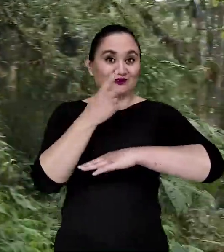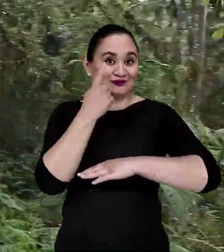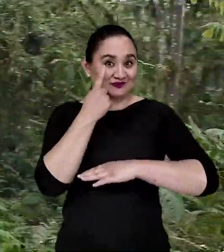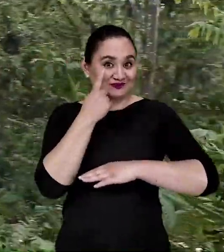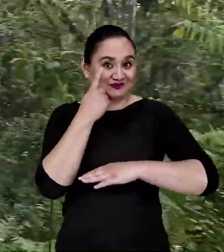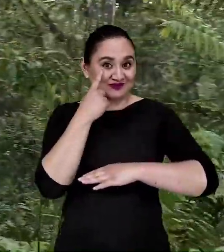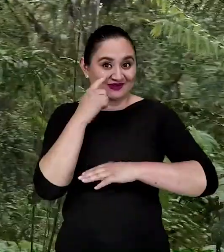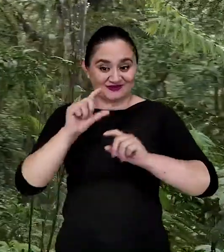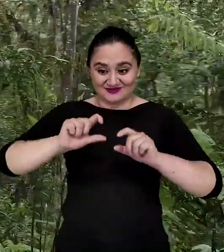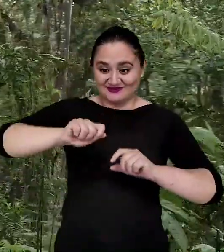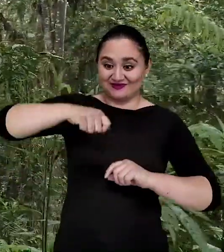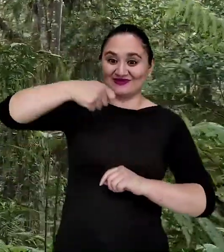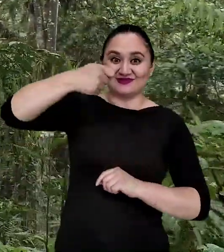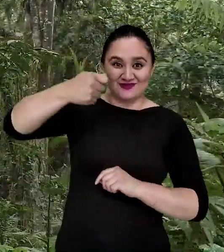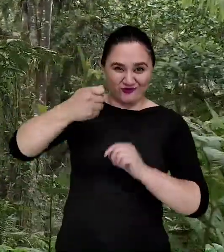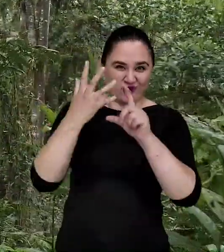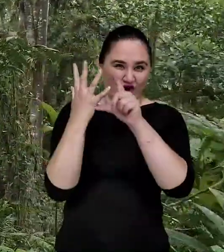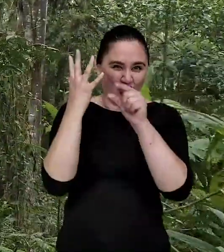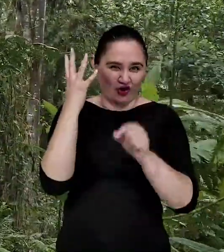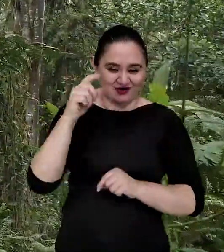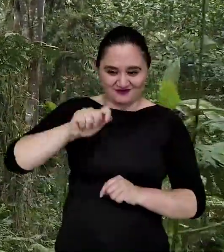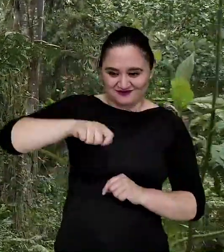¿Sí ven? En el embés de esa hoja.